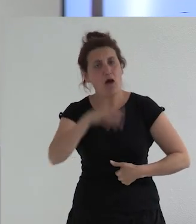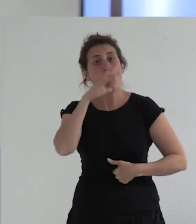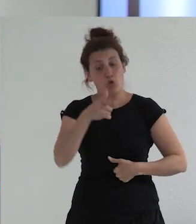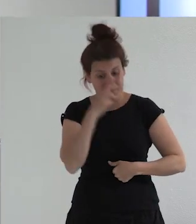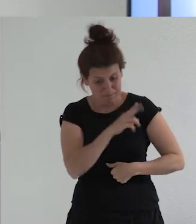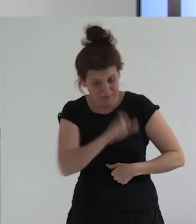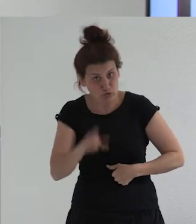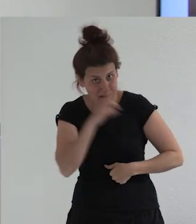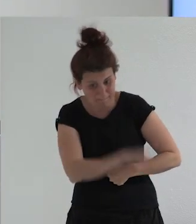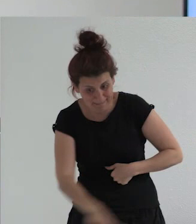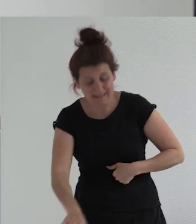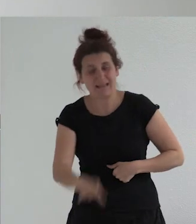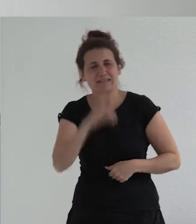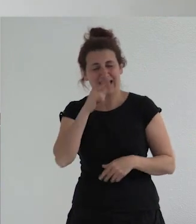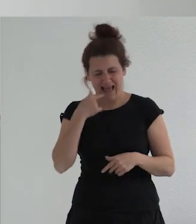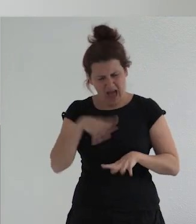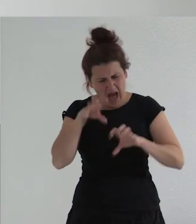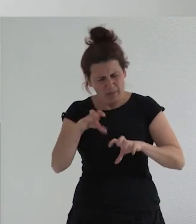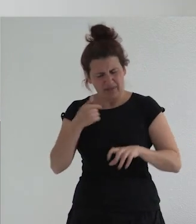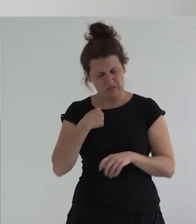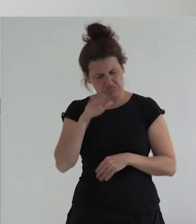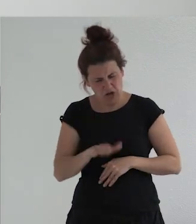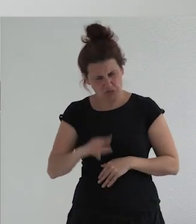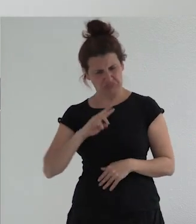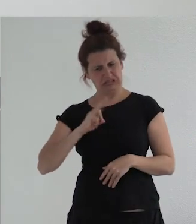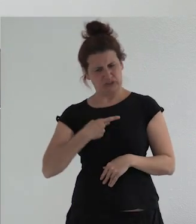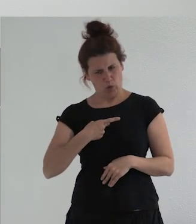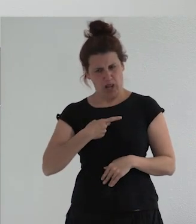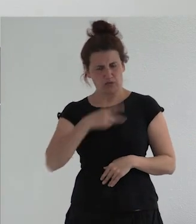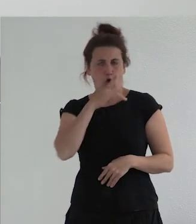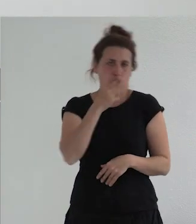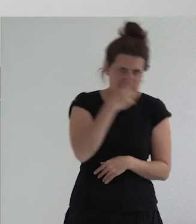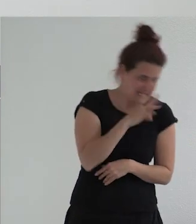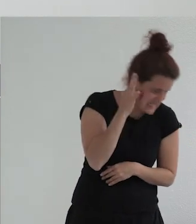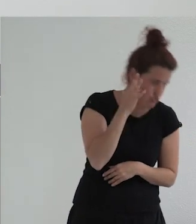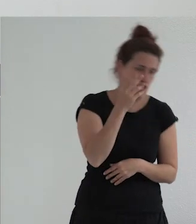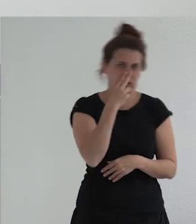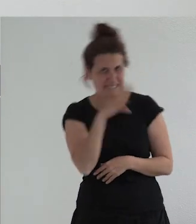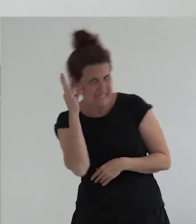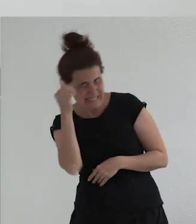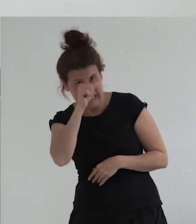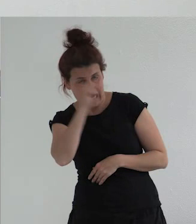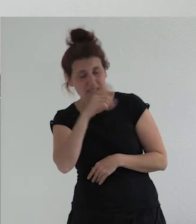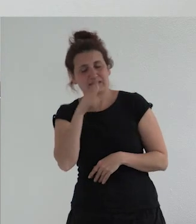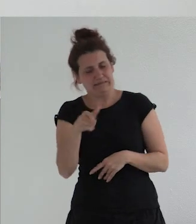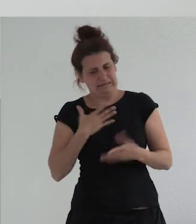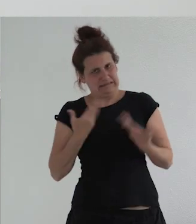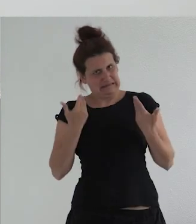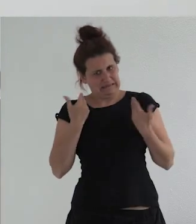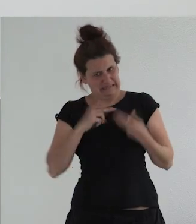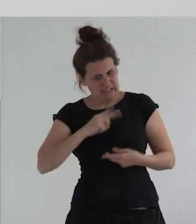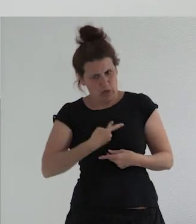pequeñas aprenden que son menores transexuales o que son niños y niñas transexuales o bueno ahora la palabra transexual ha totalmente desaparecido